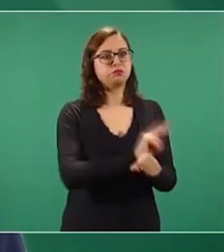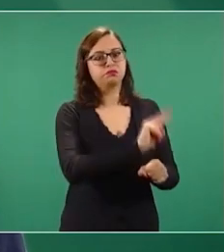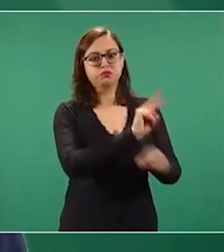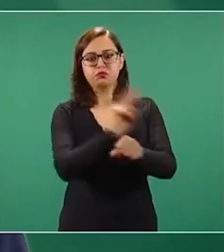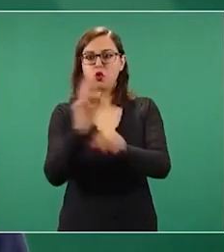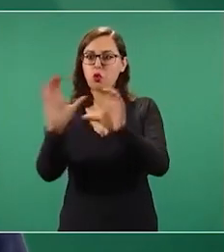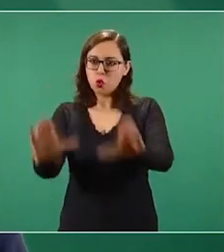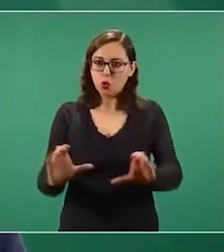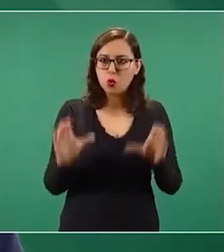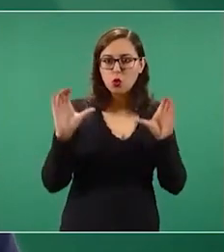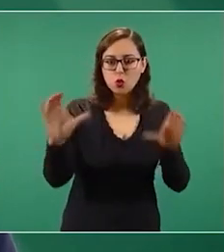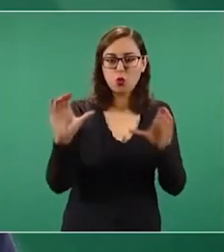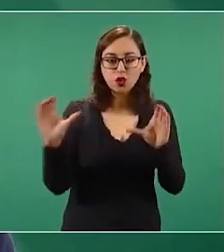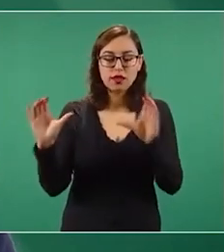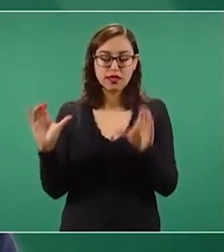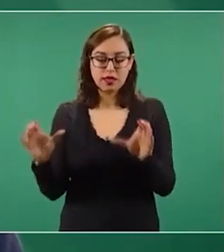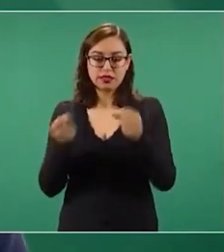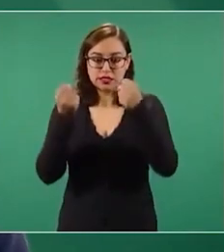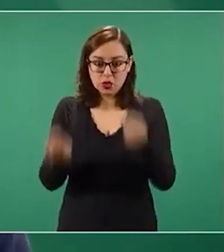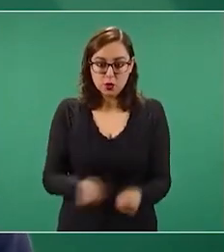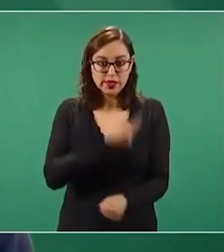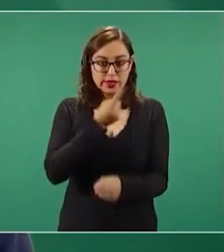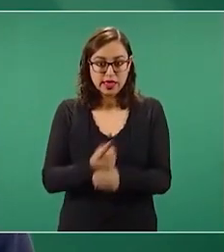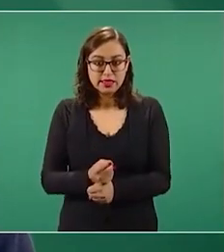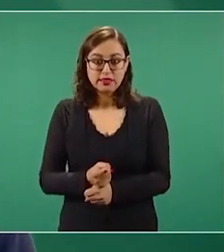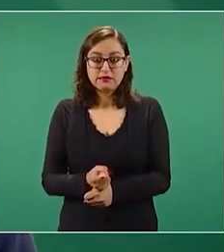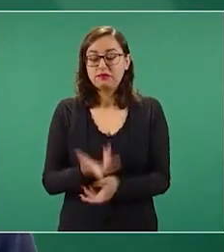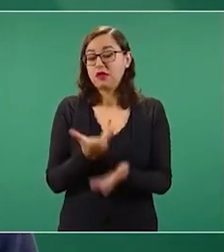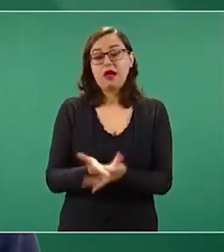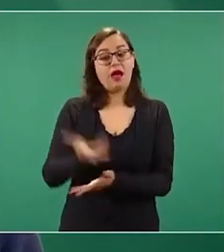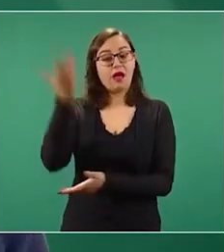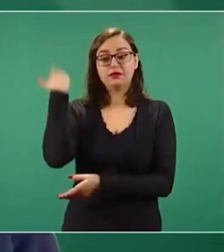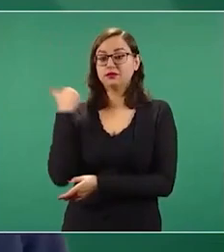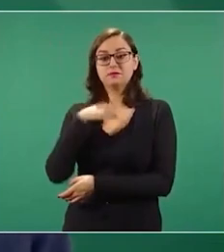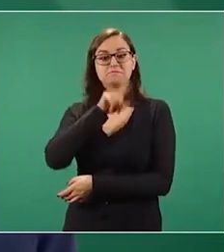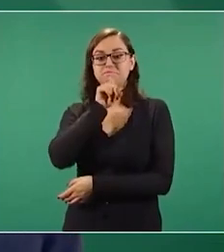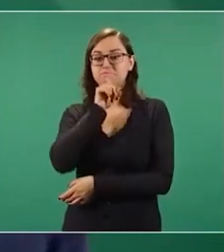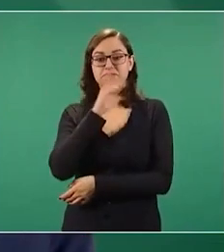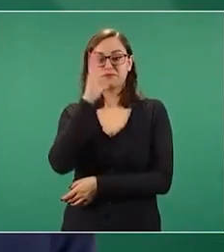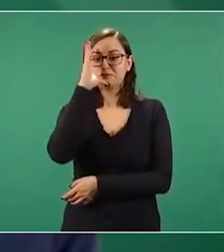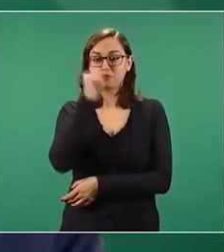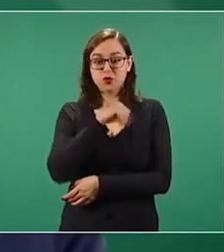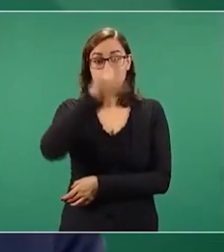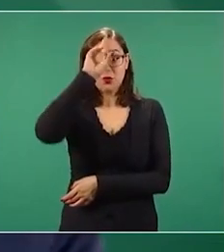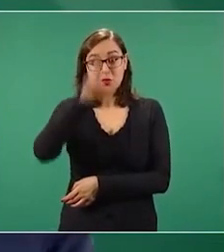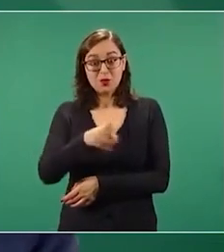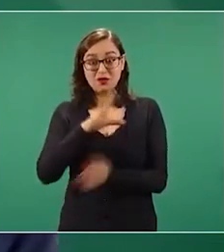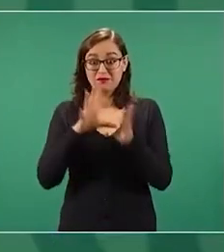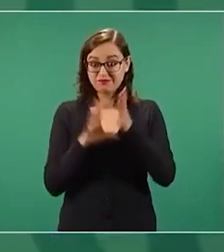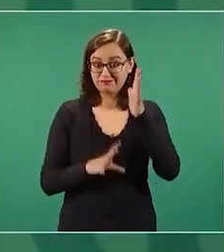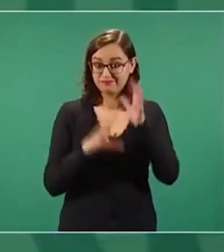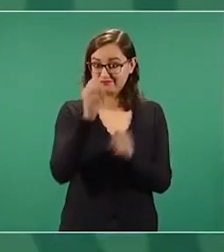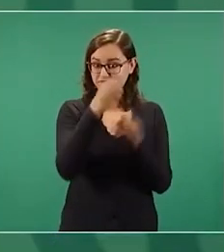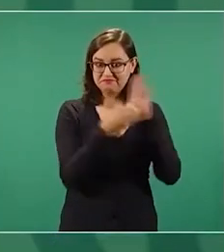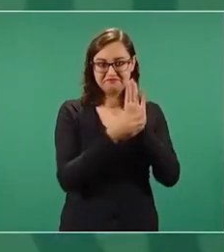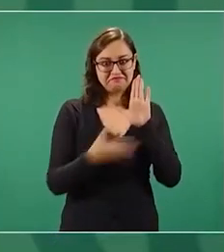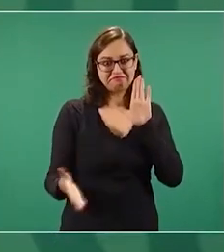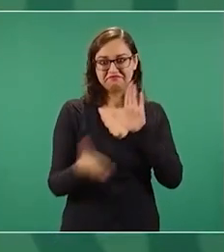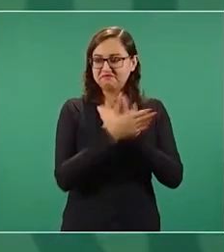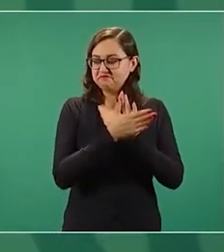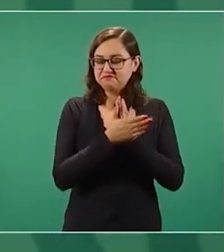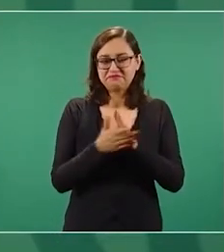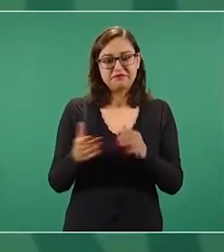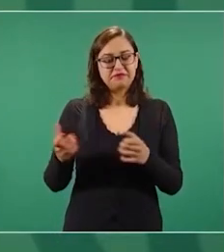debido a que no podían ni la Defensa ni Marina actuar